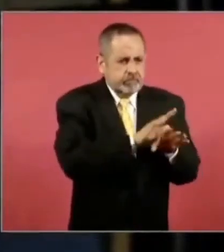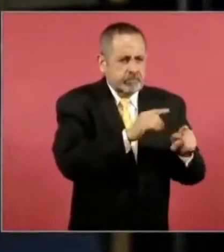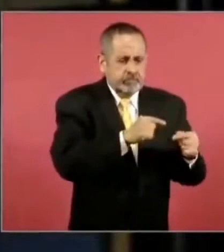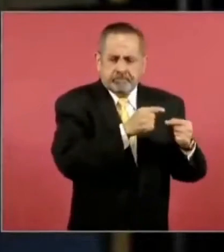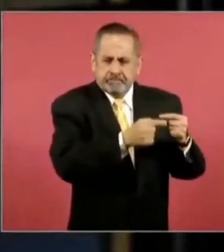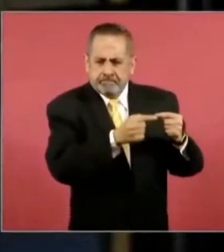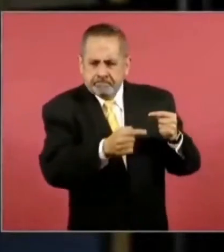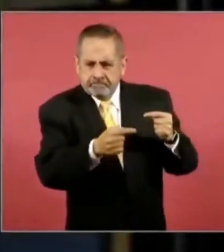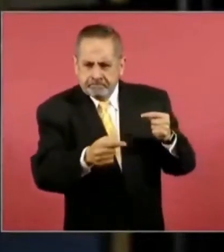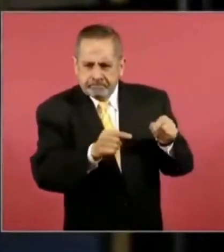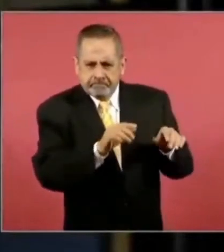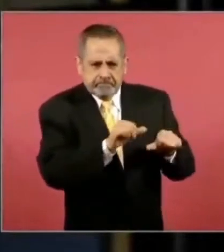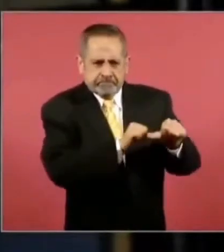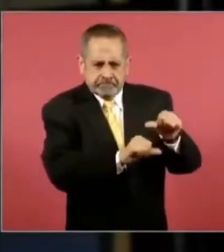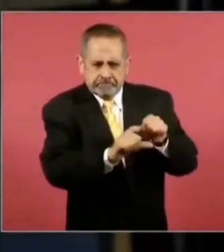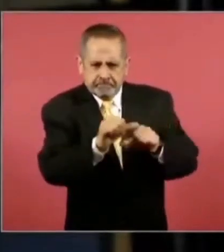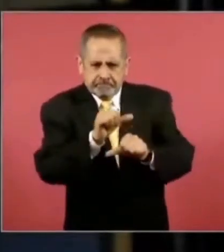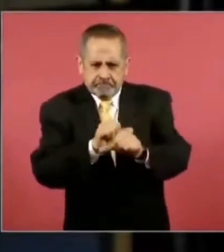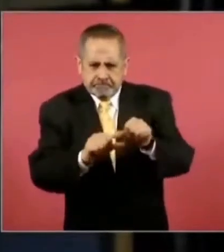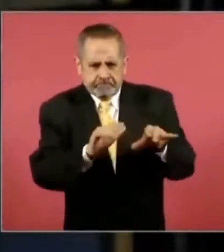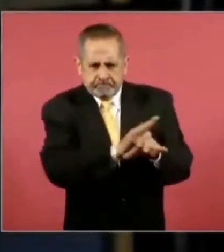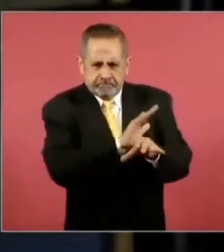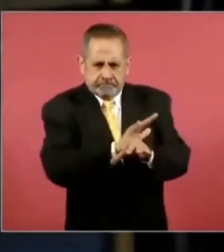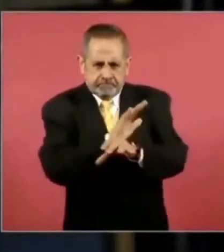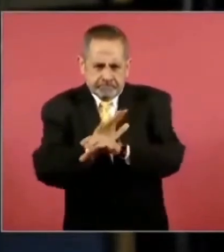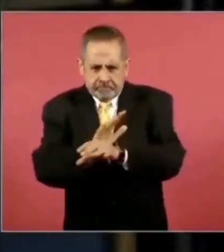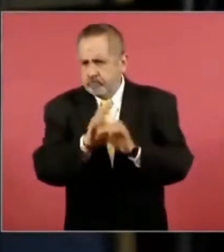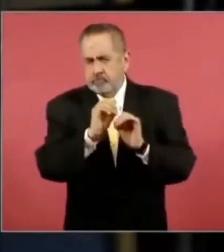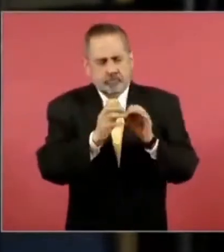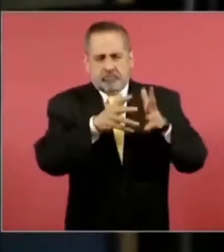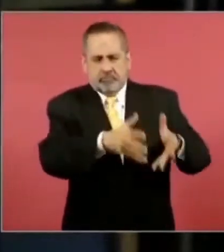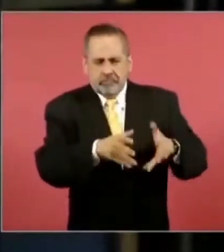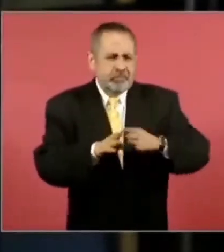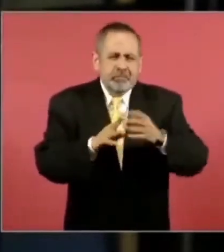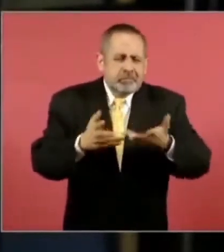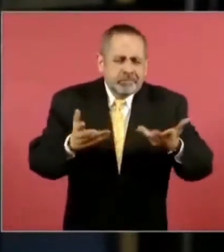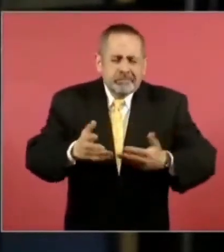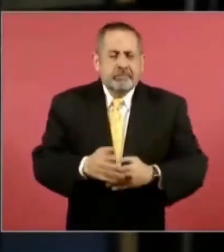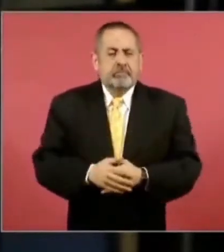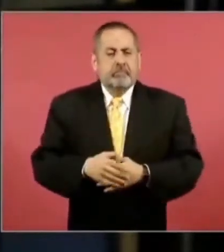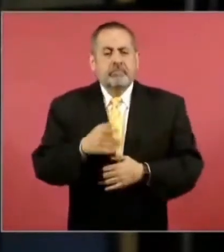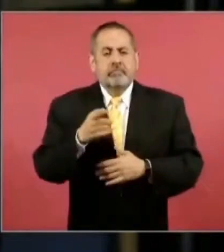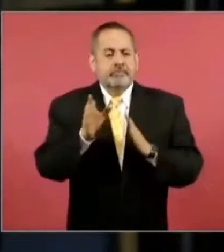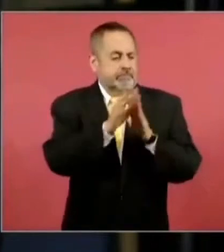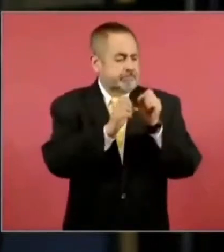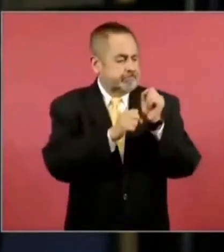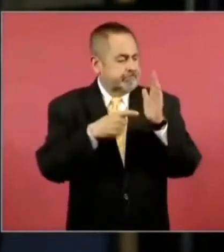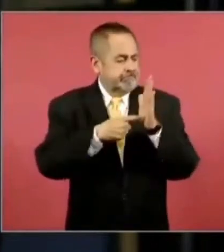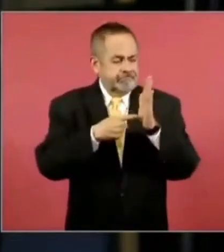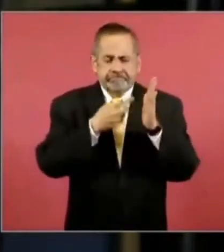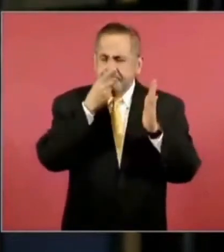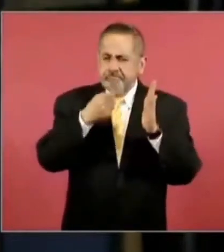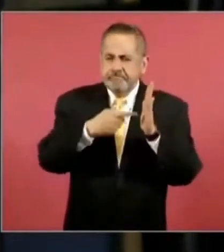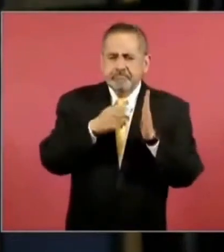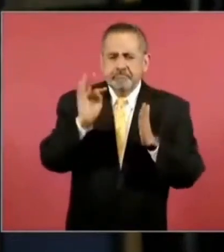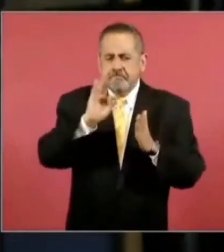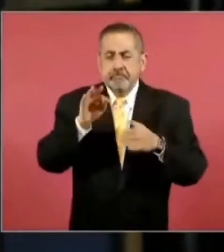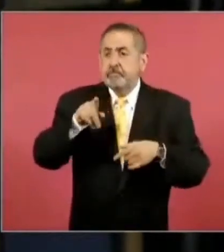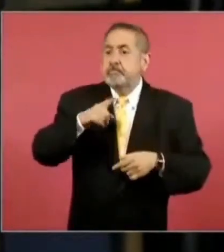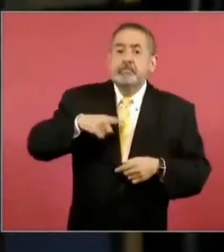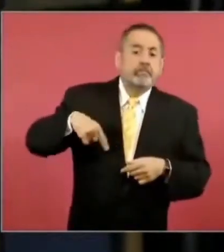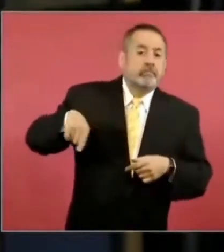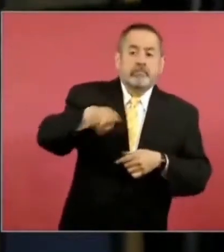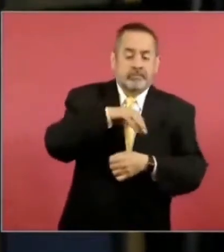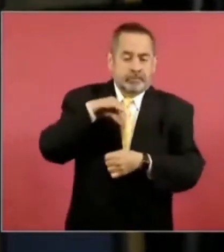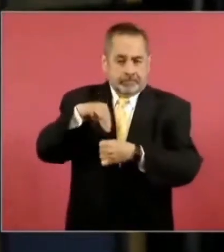pasaría con los que se eligen? Y una cuestión de duda que tiene que ver constitucional. Si son electos por la vía,